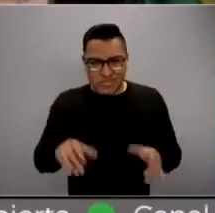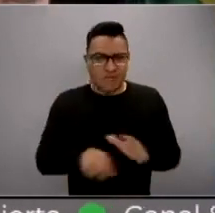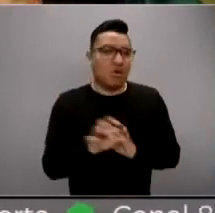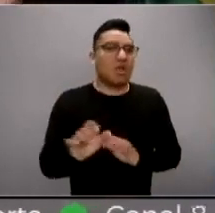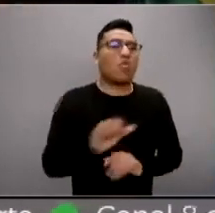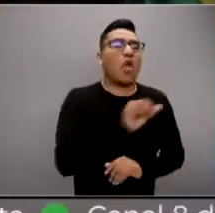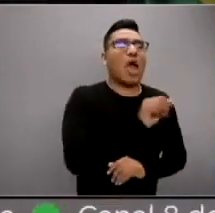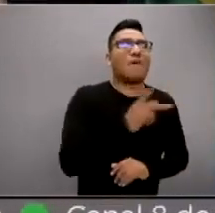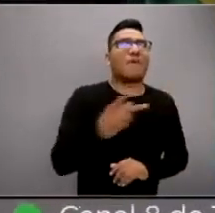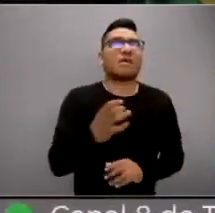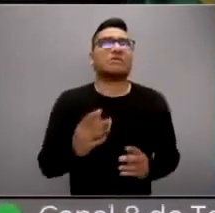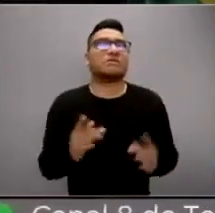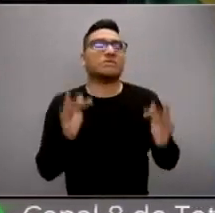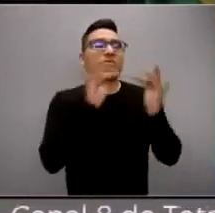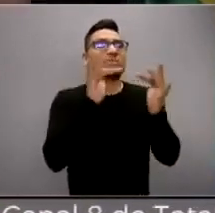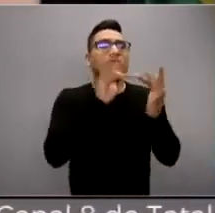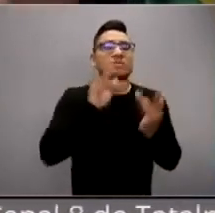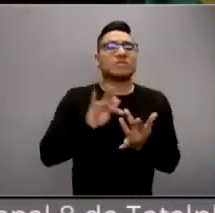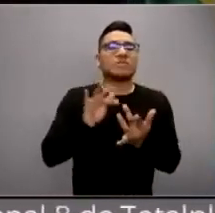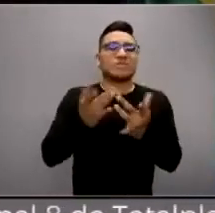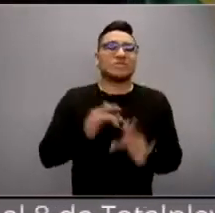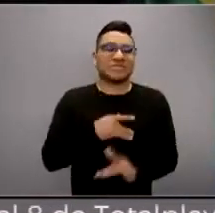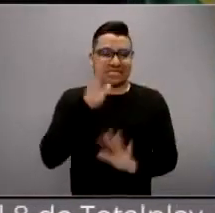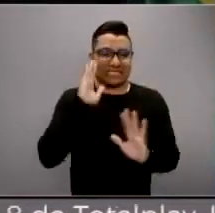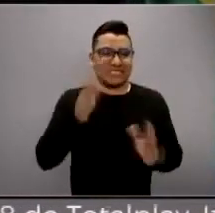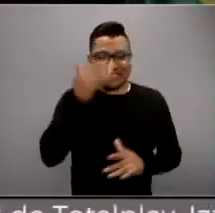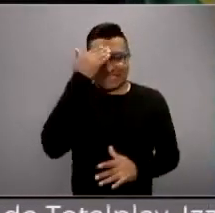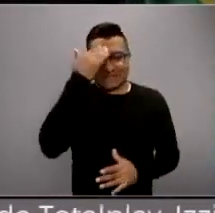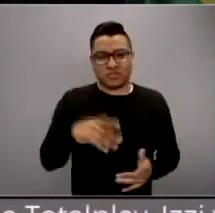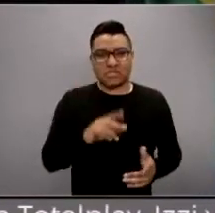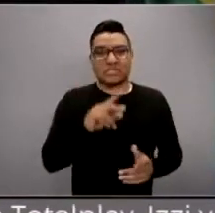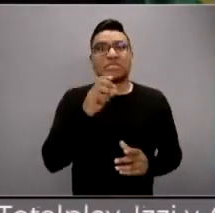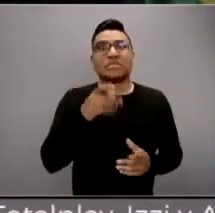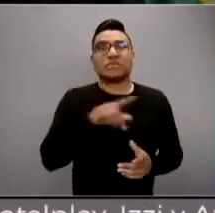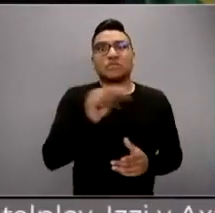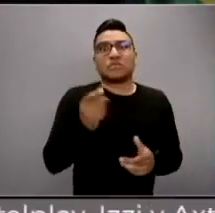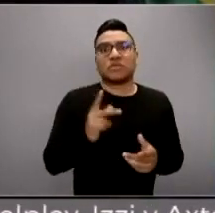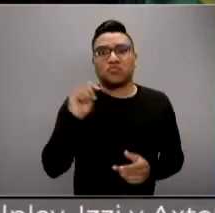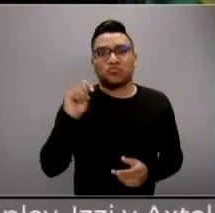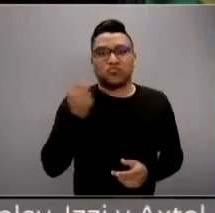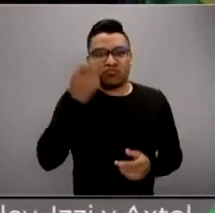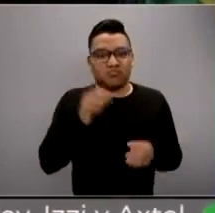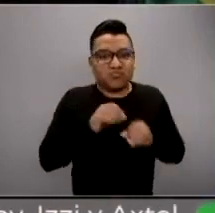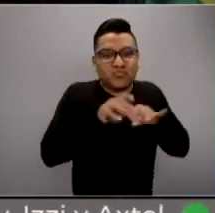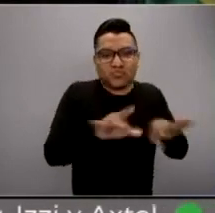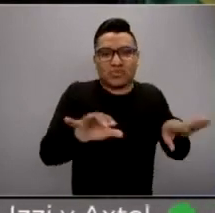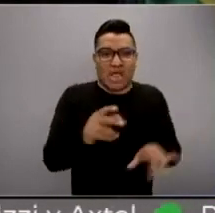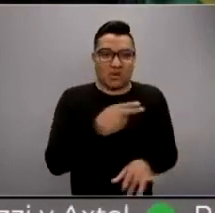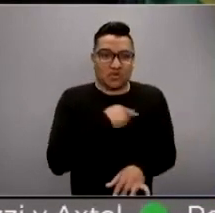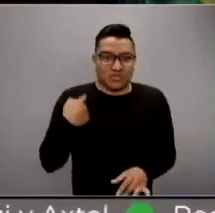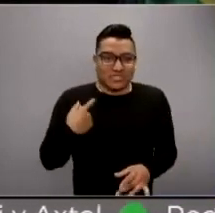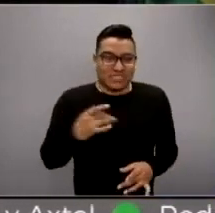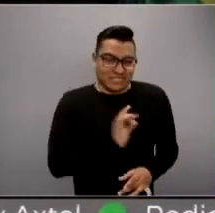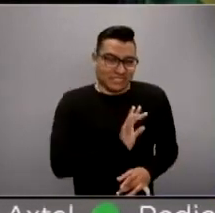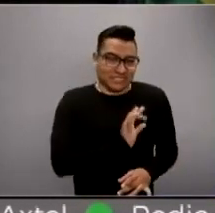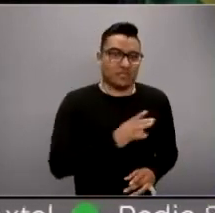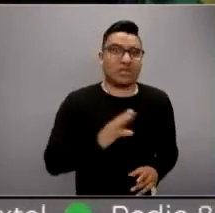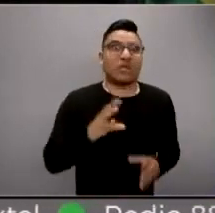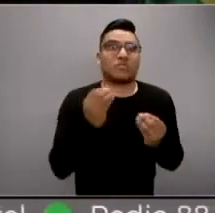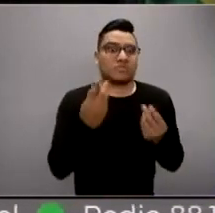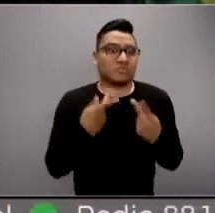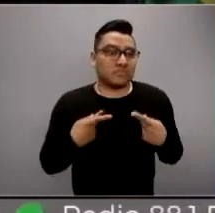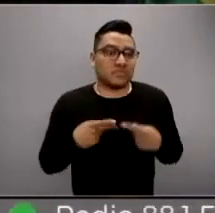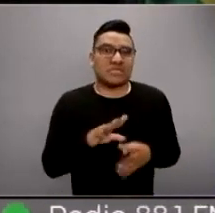conectan a esta antena, cuántas se conectan a esta, cuántas se conectan a esta y luego nos están dando estos datos y nos da un poquito de miedo porque de verdad que si hay mucha gente que,